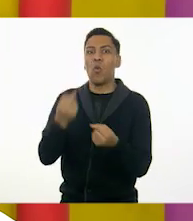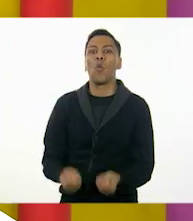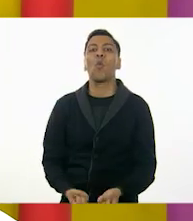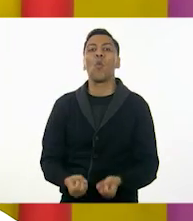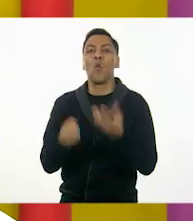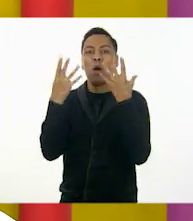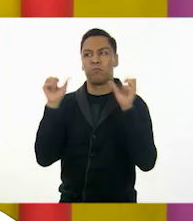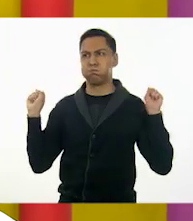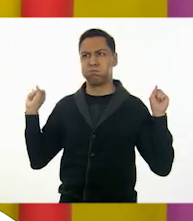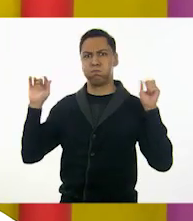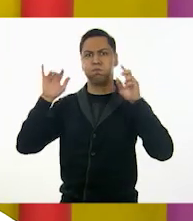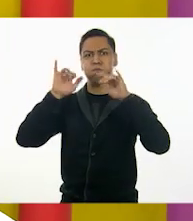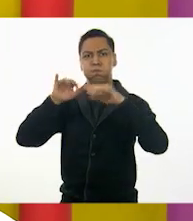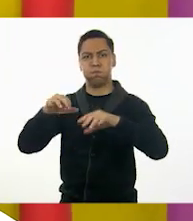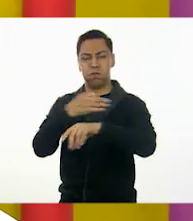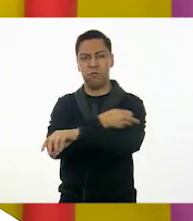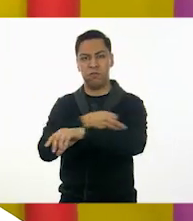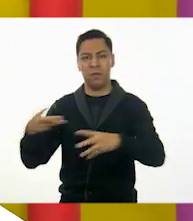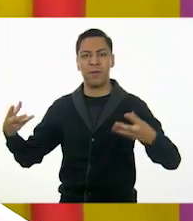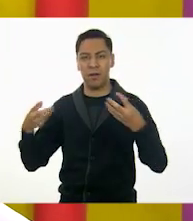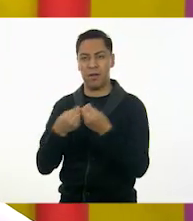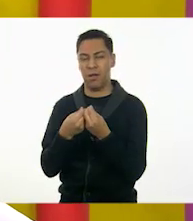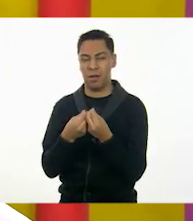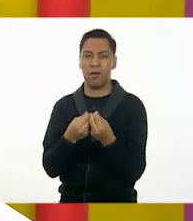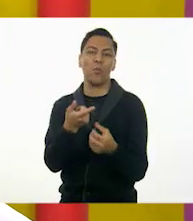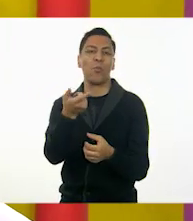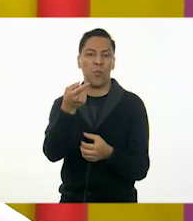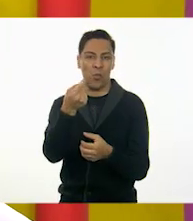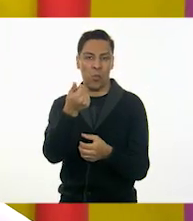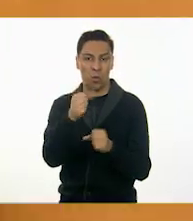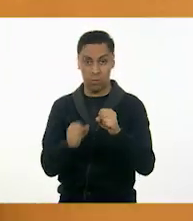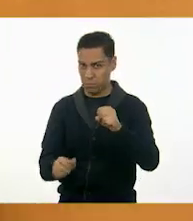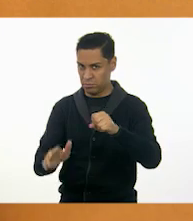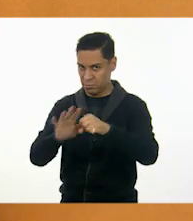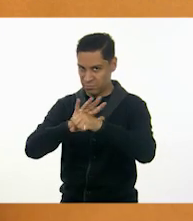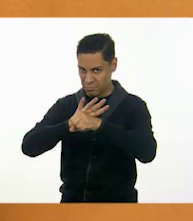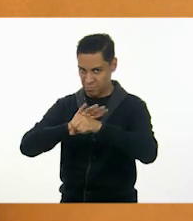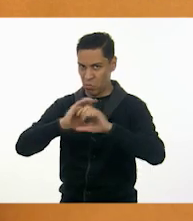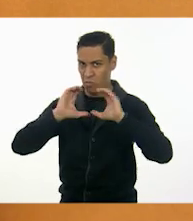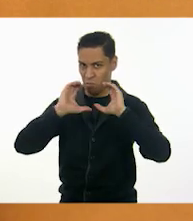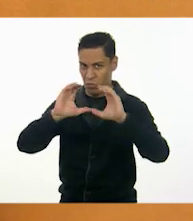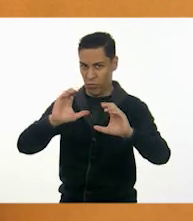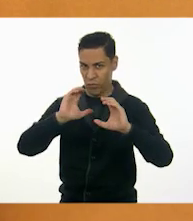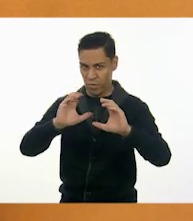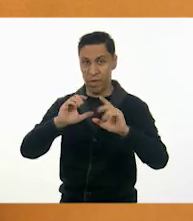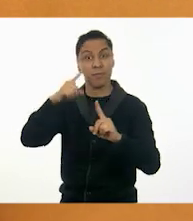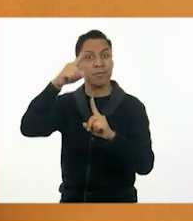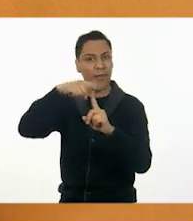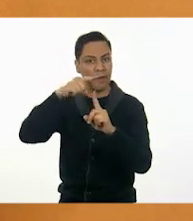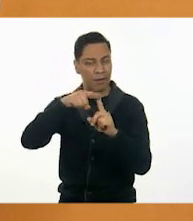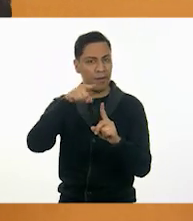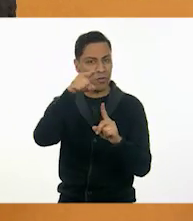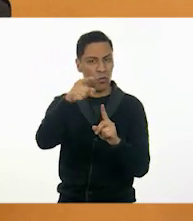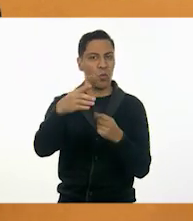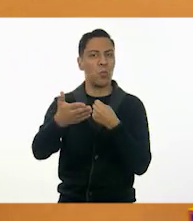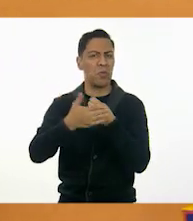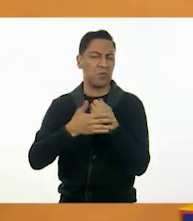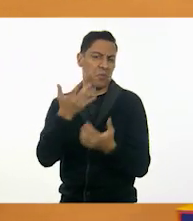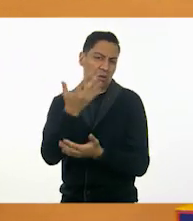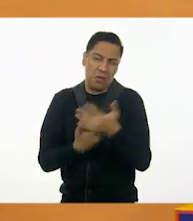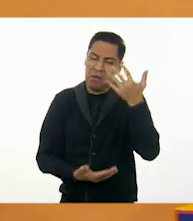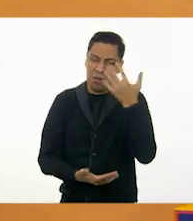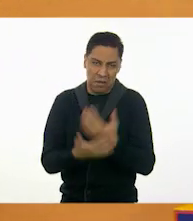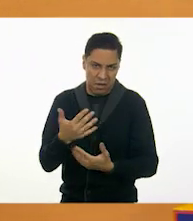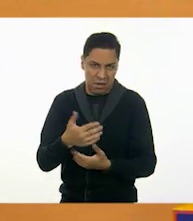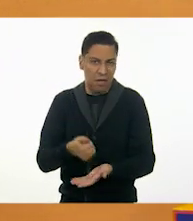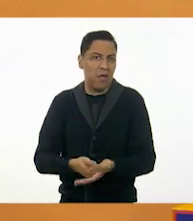estarnos cuidando entre nosotros. Bueno, pues vamos a dejarles el reto a los niños de que terminen esa piñata en casa, con ayuda de